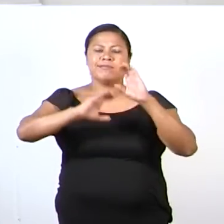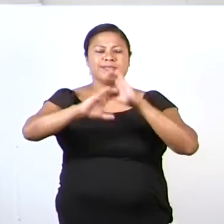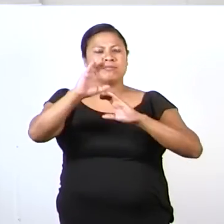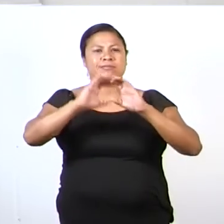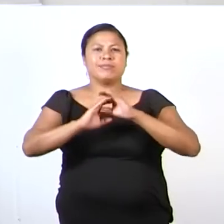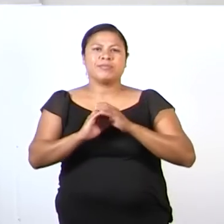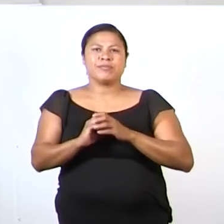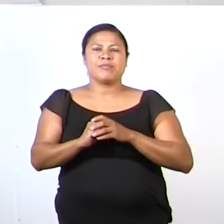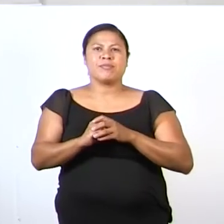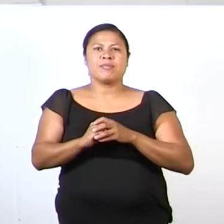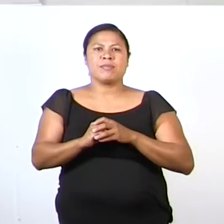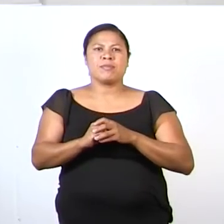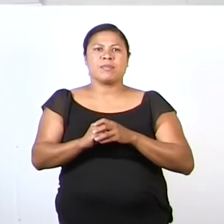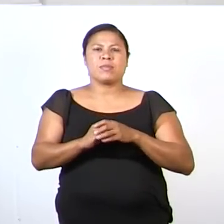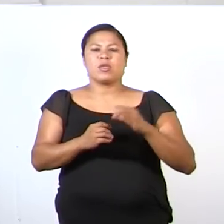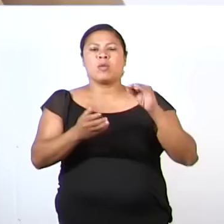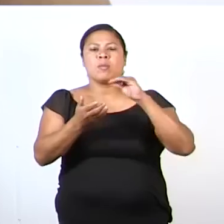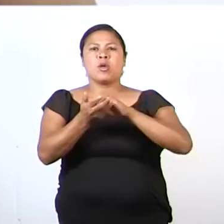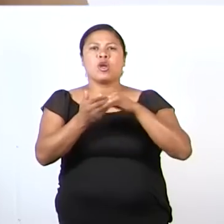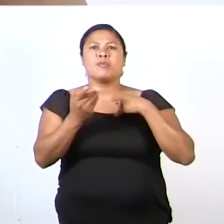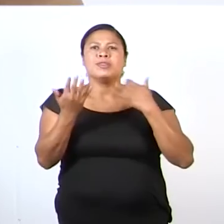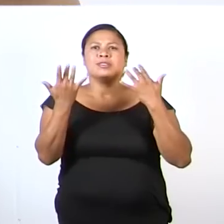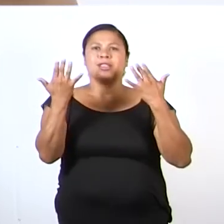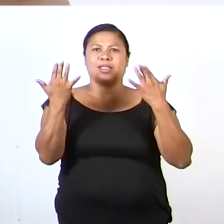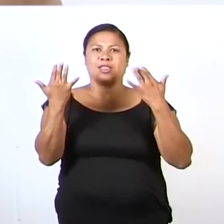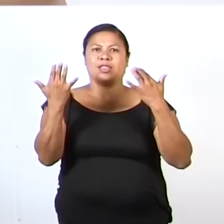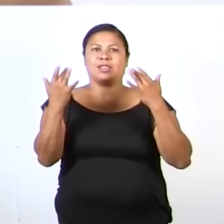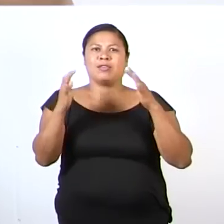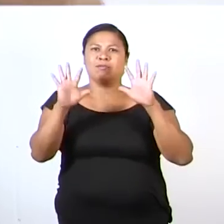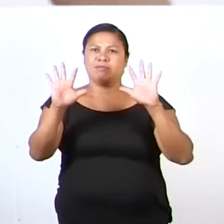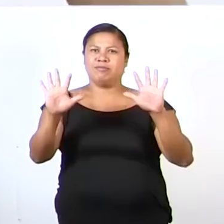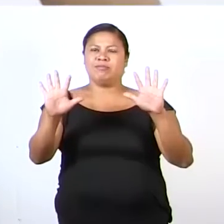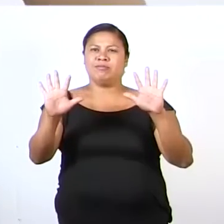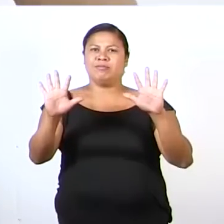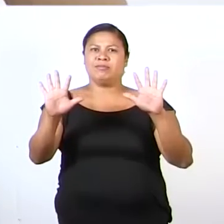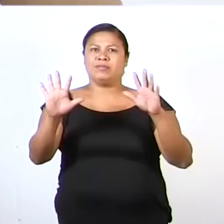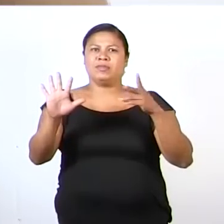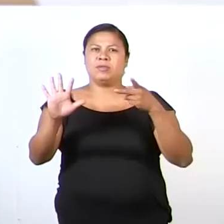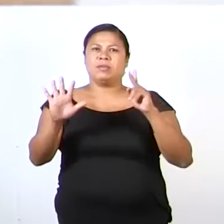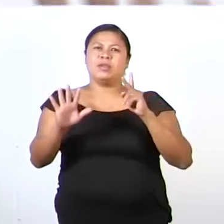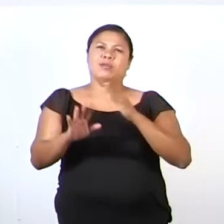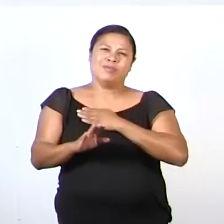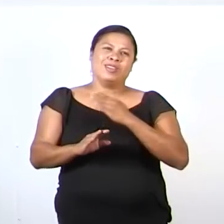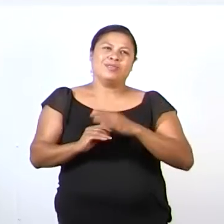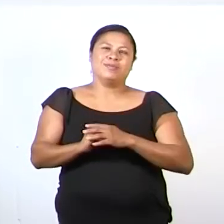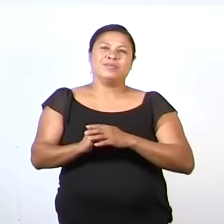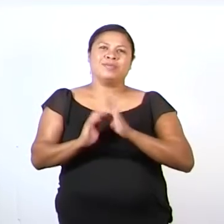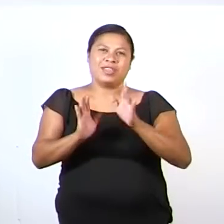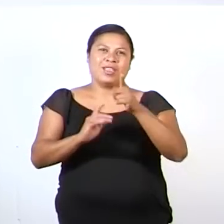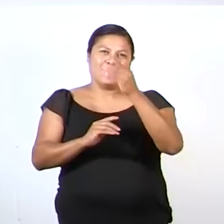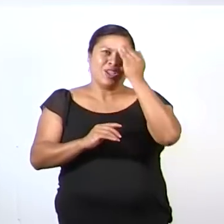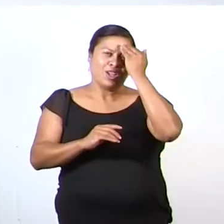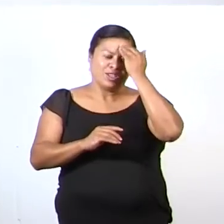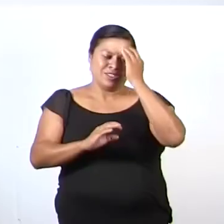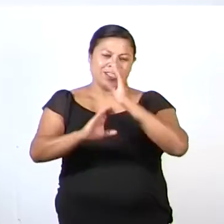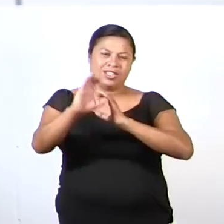más o menos así. Pongo mis deditos derechitos. Pero bueno, ya las de conocer.